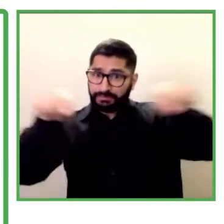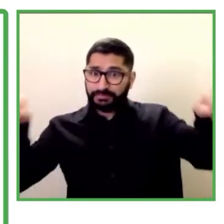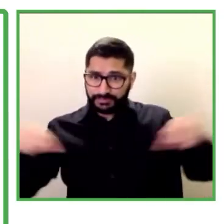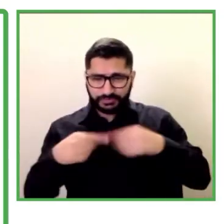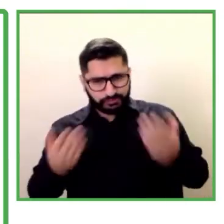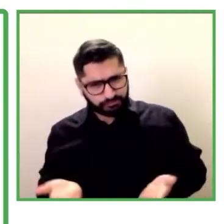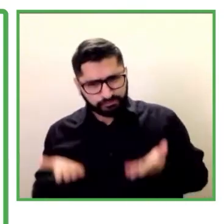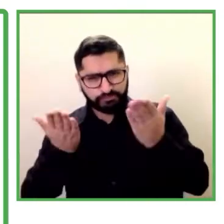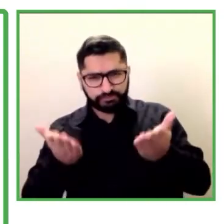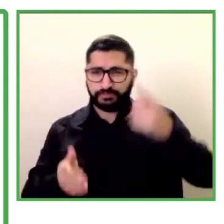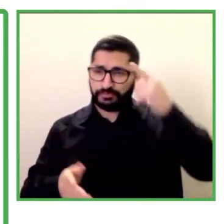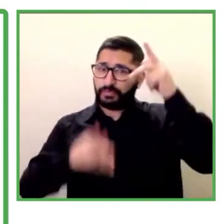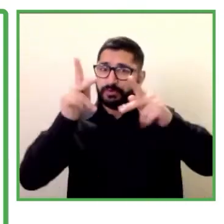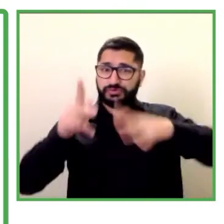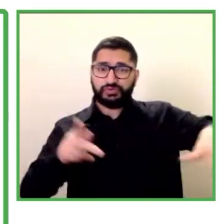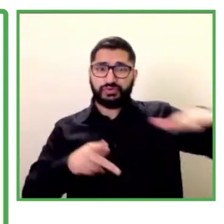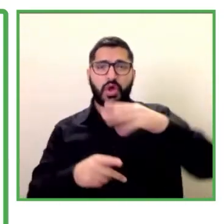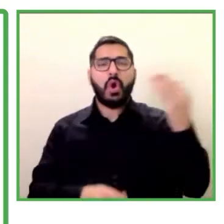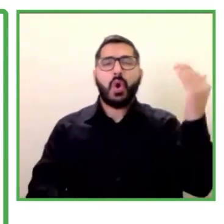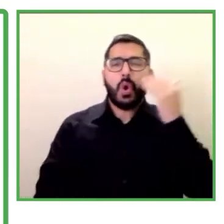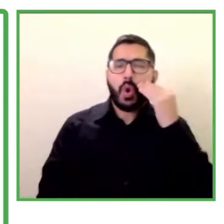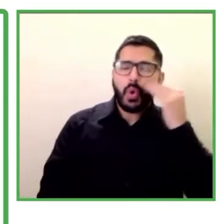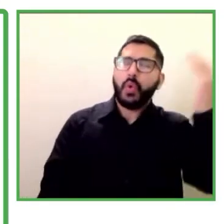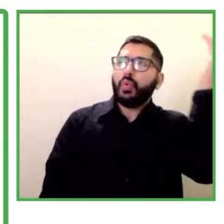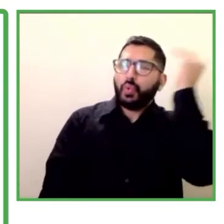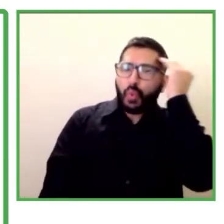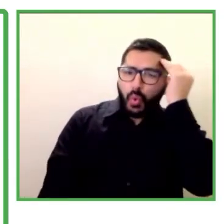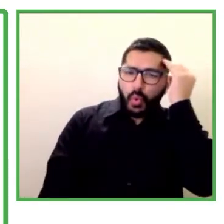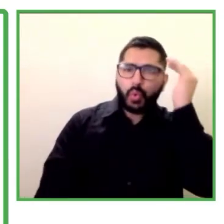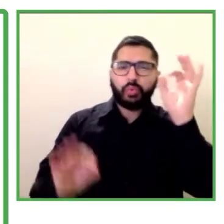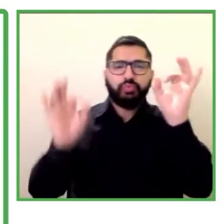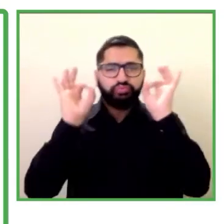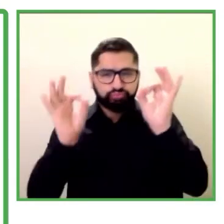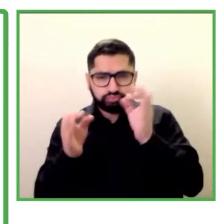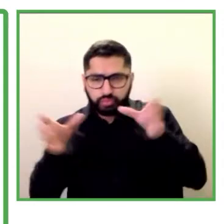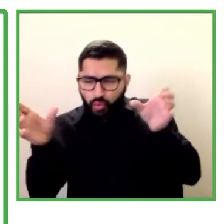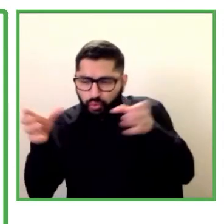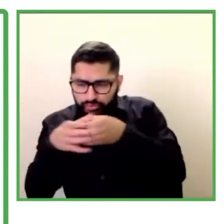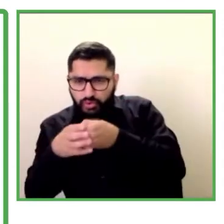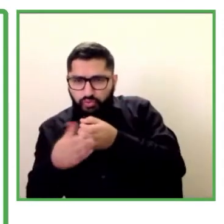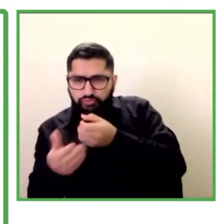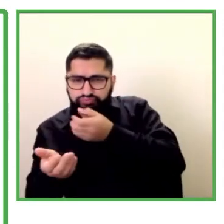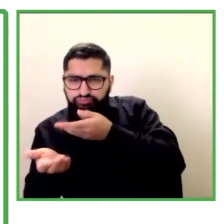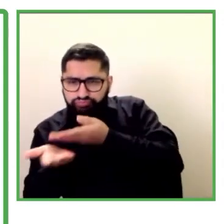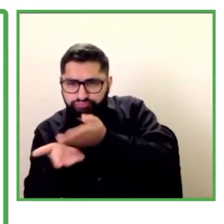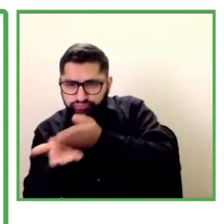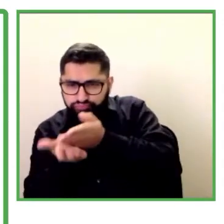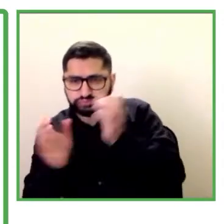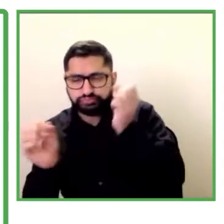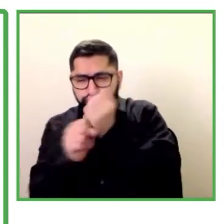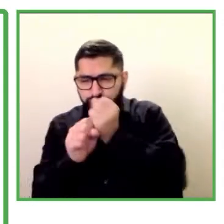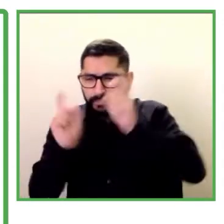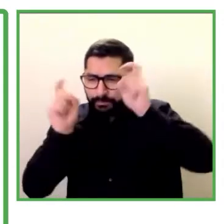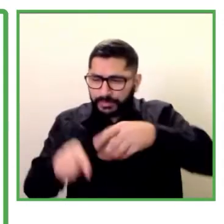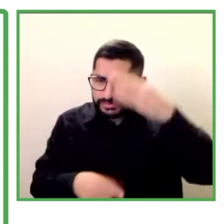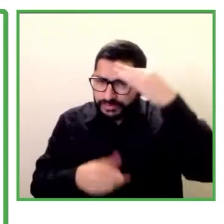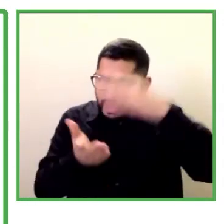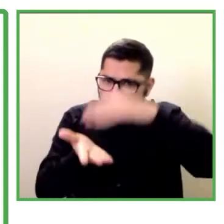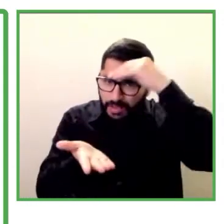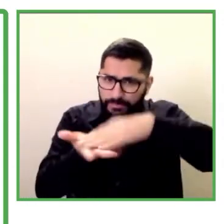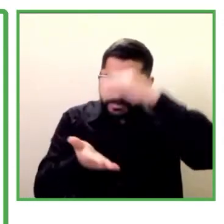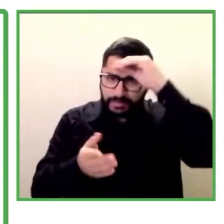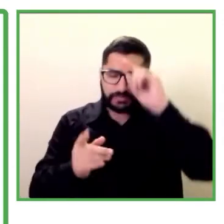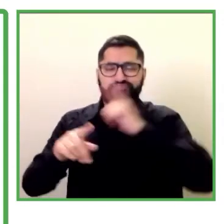final construyan así su propia manera de hacer inclusión bajo por supuesto la guía de una base mínima que marca la pauta hacia